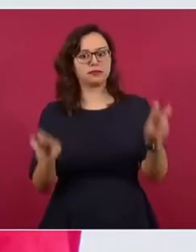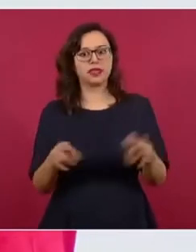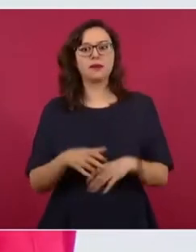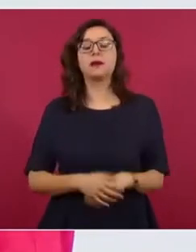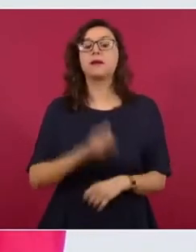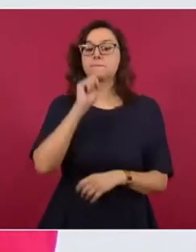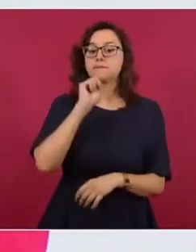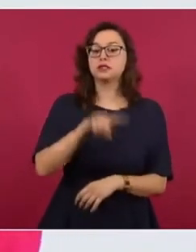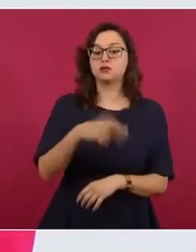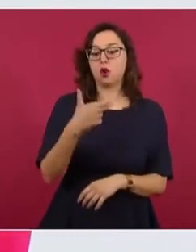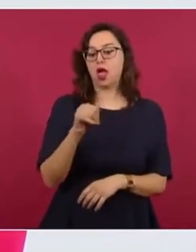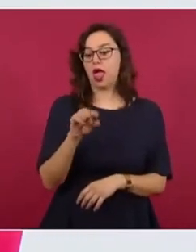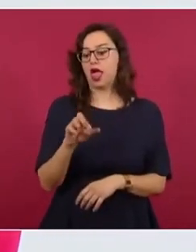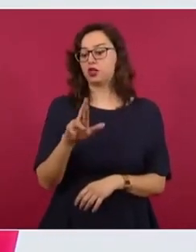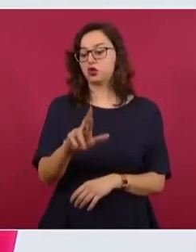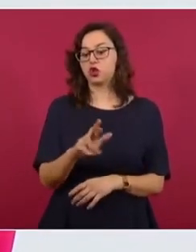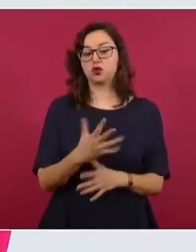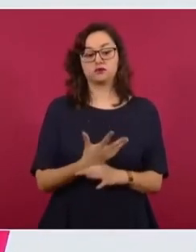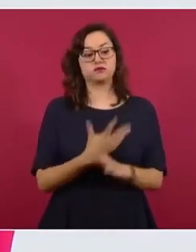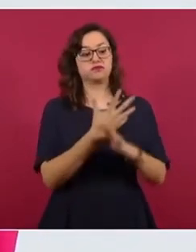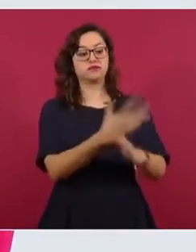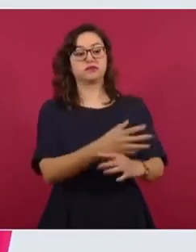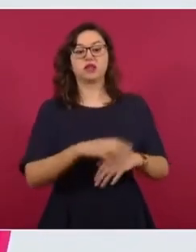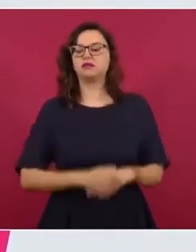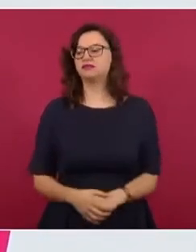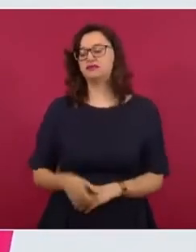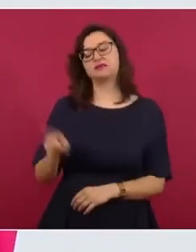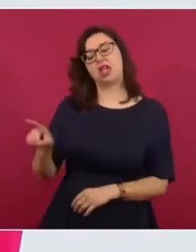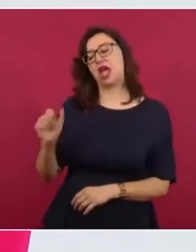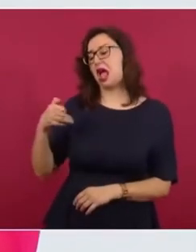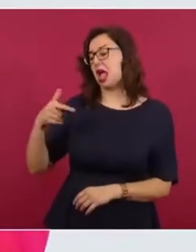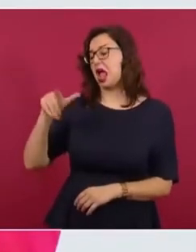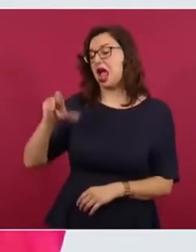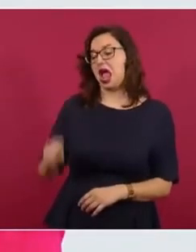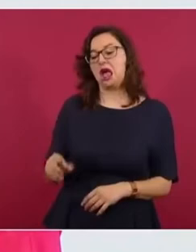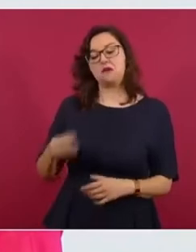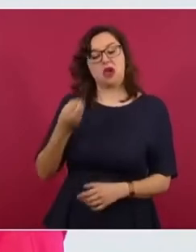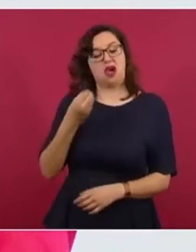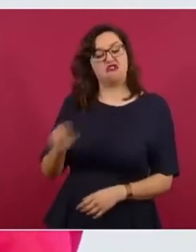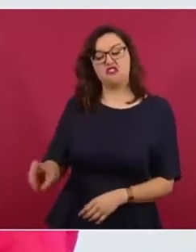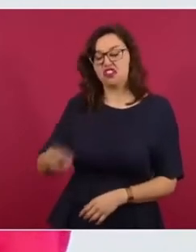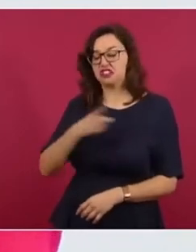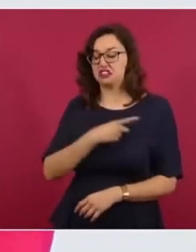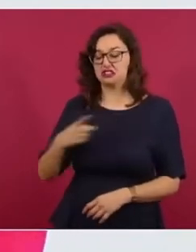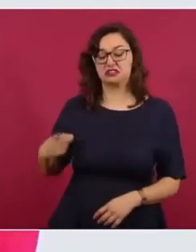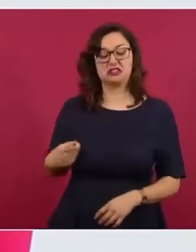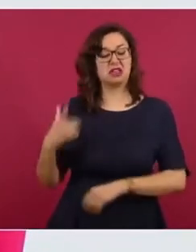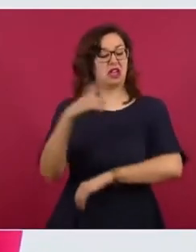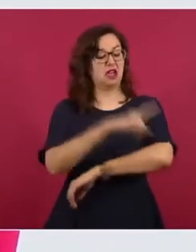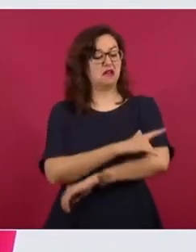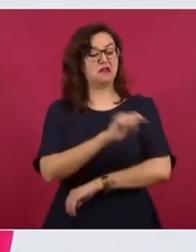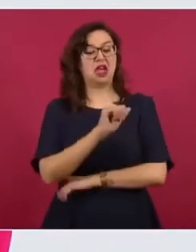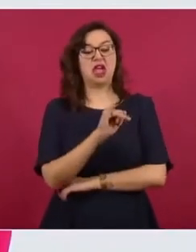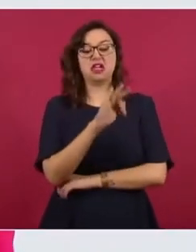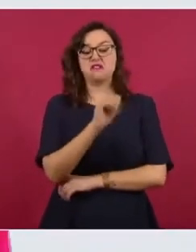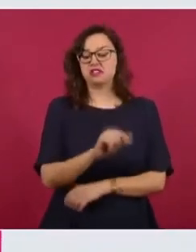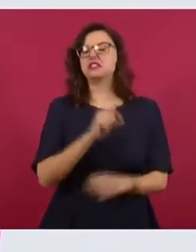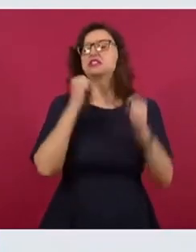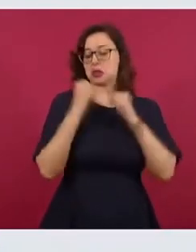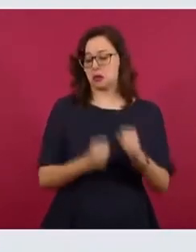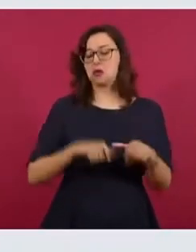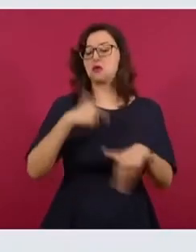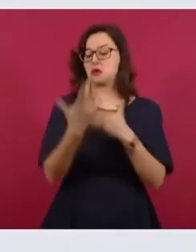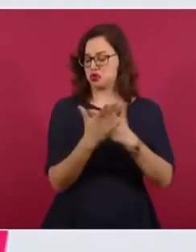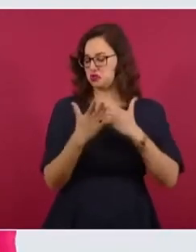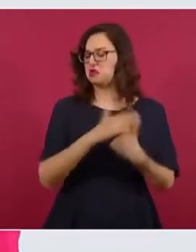Héctor de Mauleón que dice, pero había que darle gusto a la autócrata. Controladores advierten alza del 300% en incidentes aéreos por